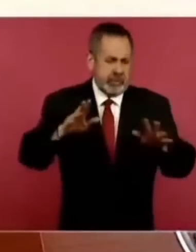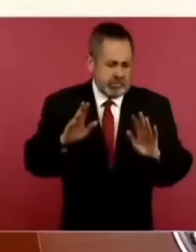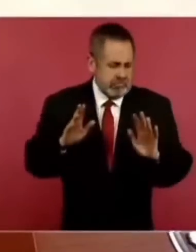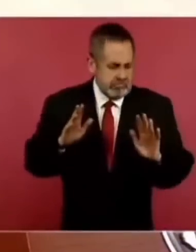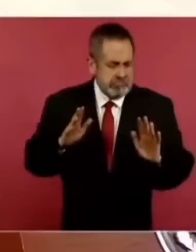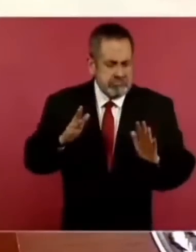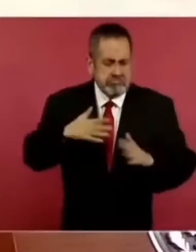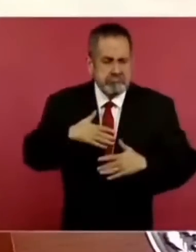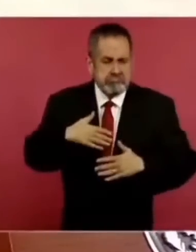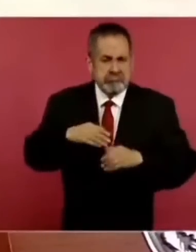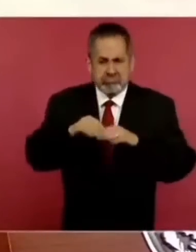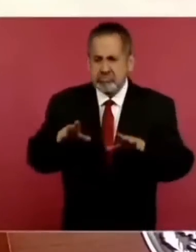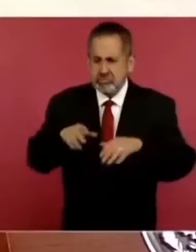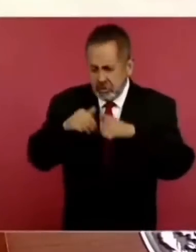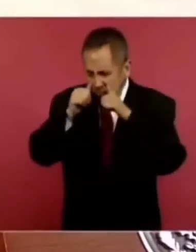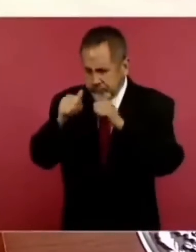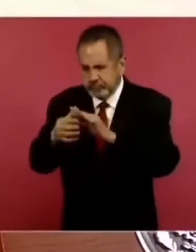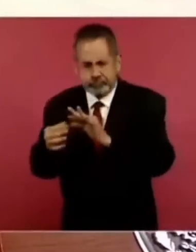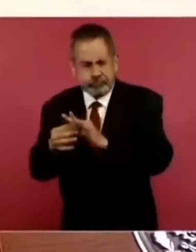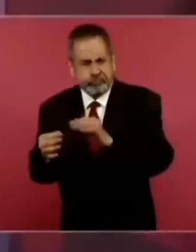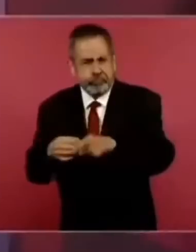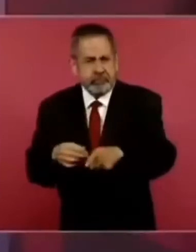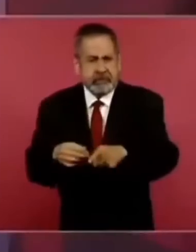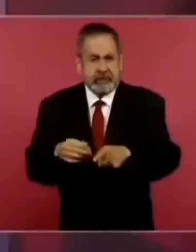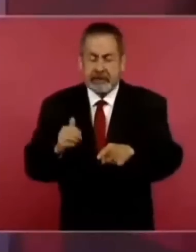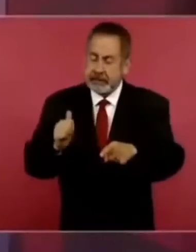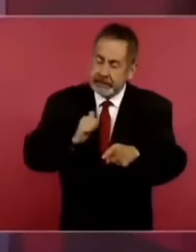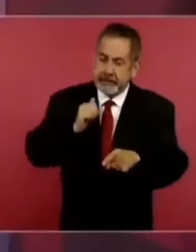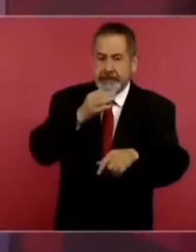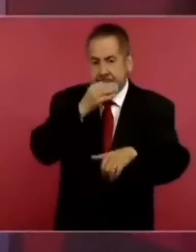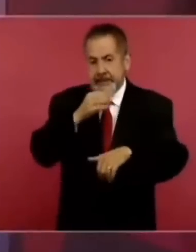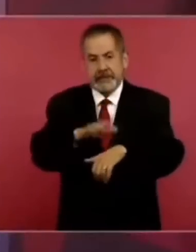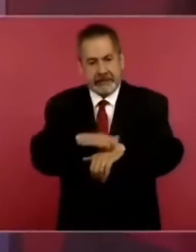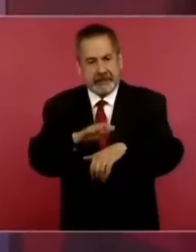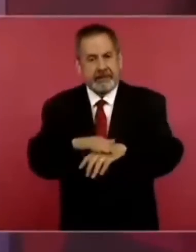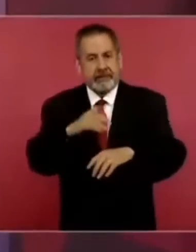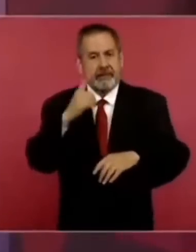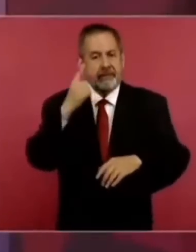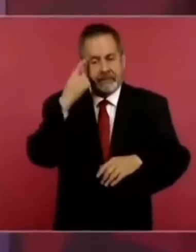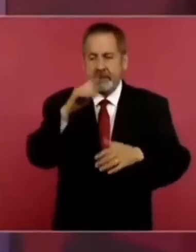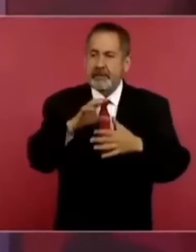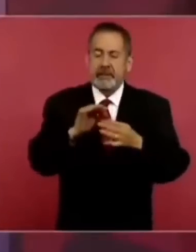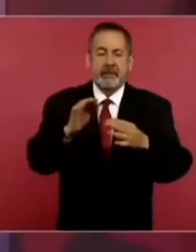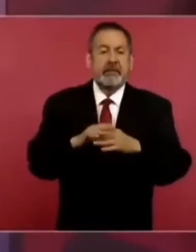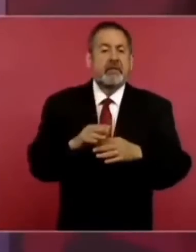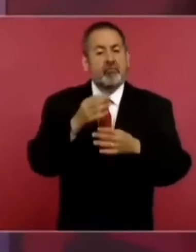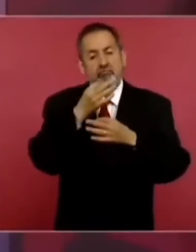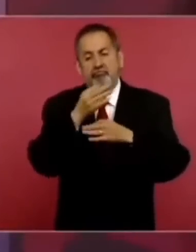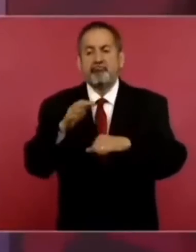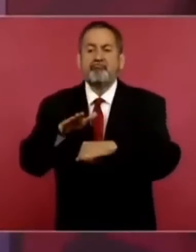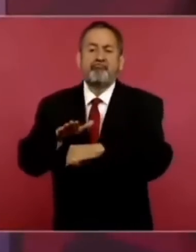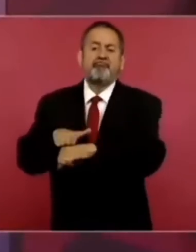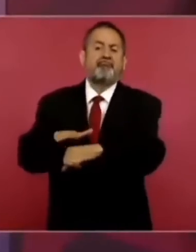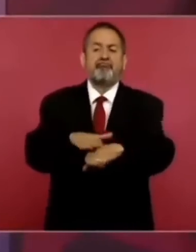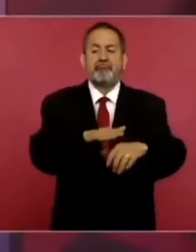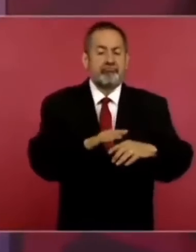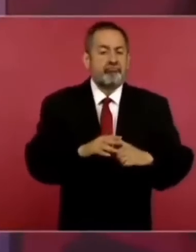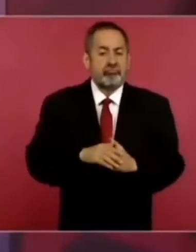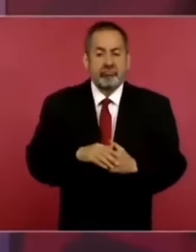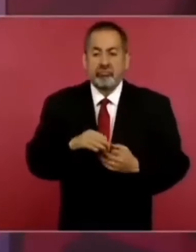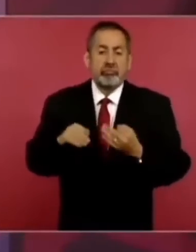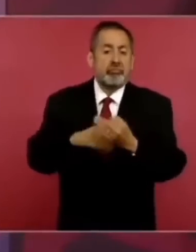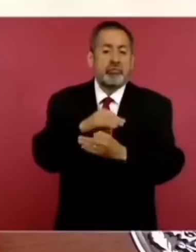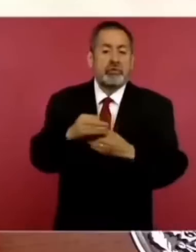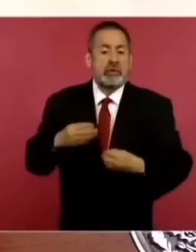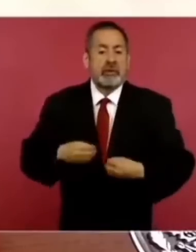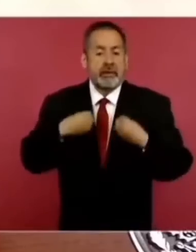pero se está atendiendo y aprovecho para hacer un llamado a todos